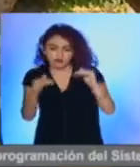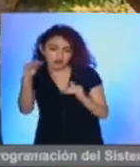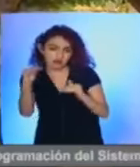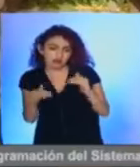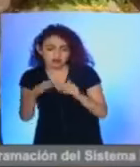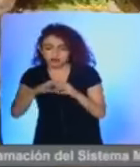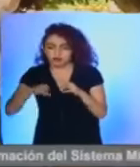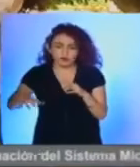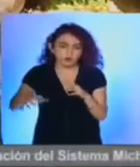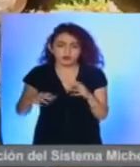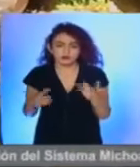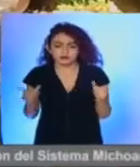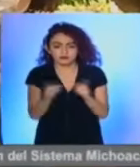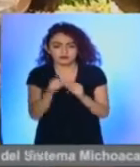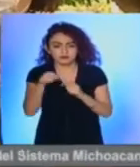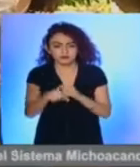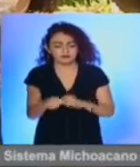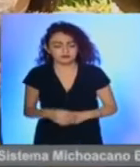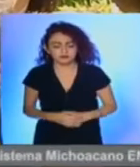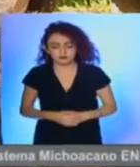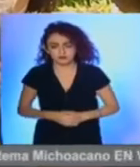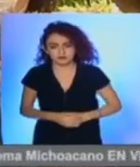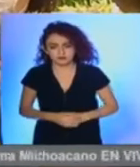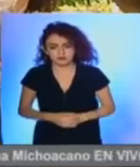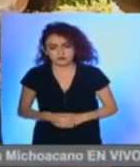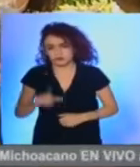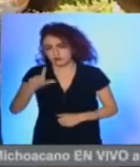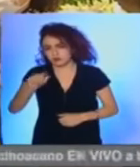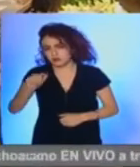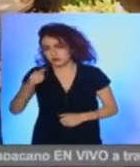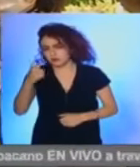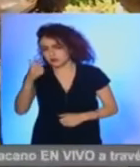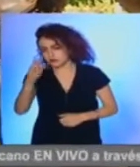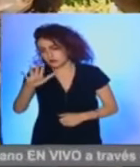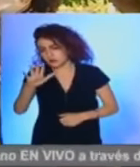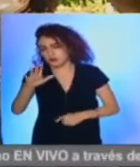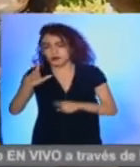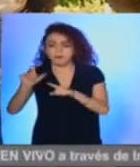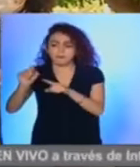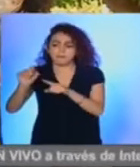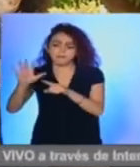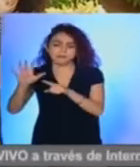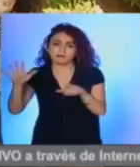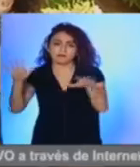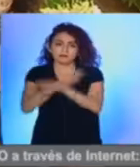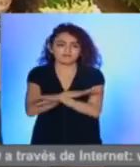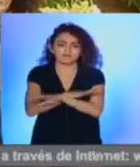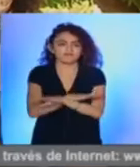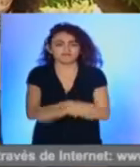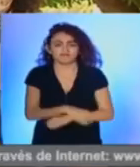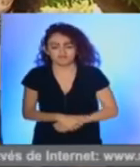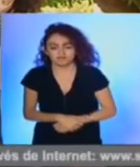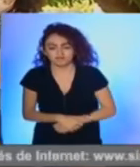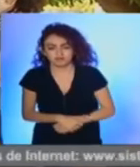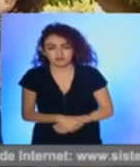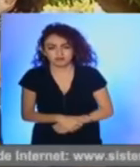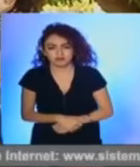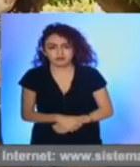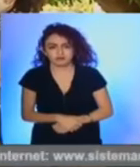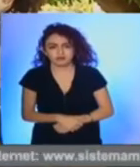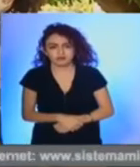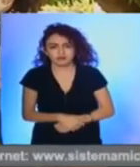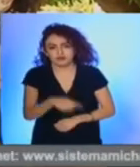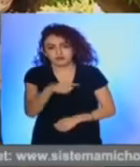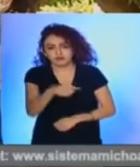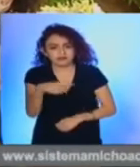discrecional. Simplemente con que fuera 75, 25, la cosa cambiaría radicalmente. Porque hoy